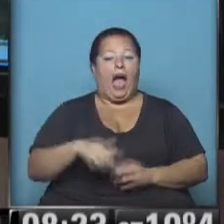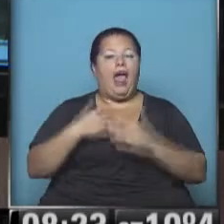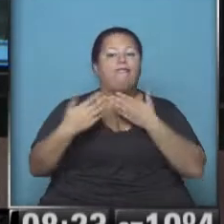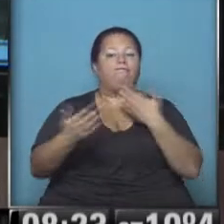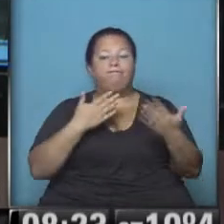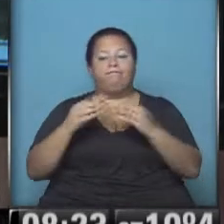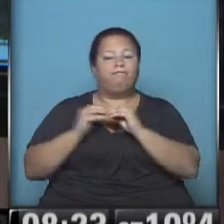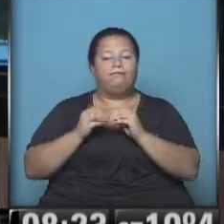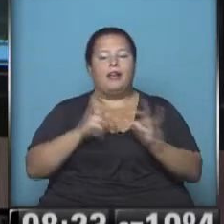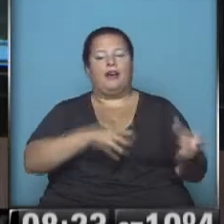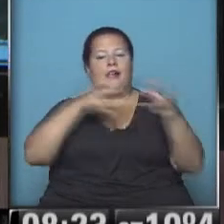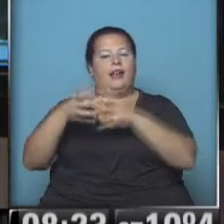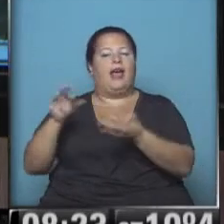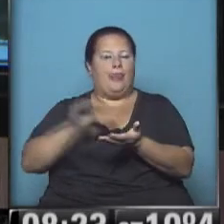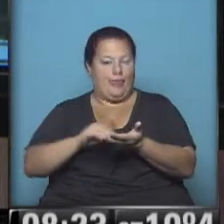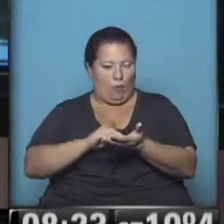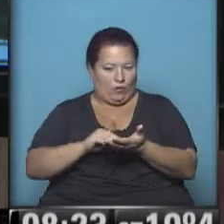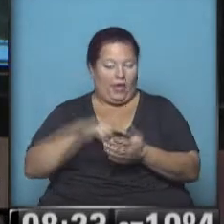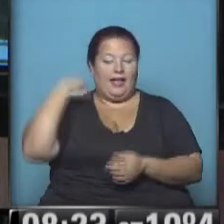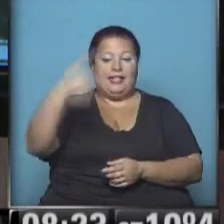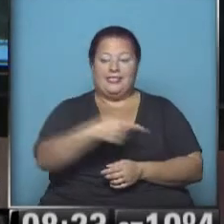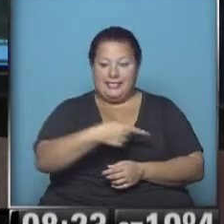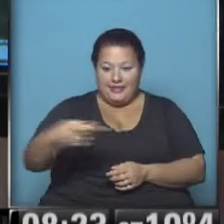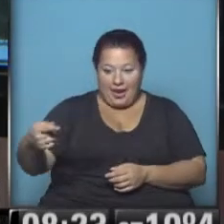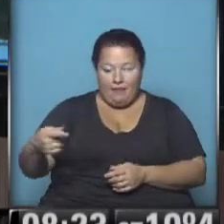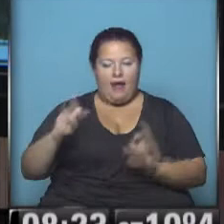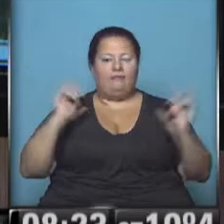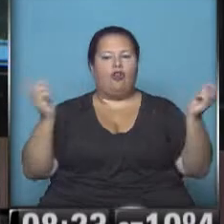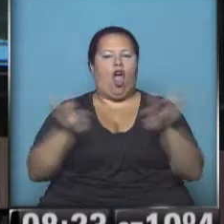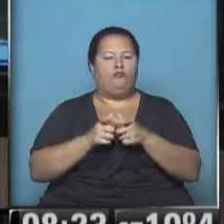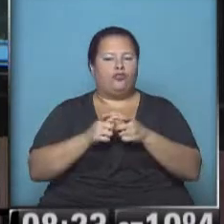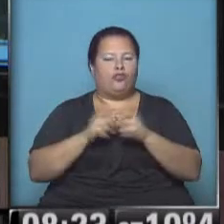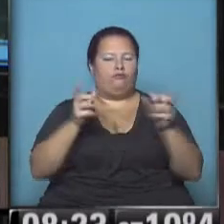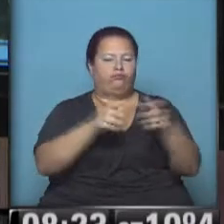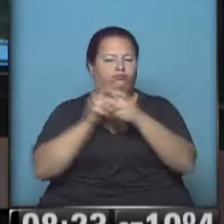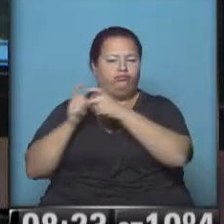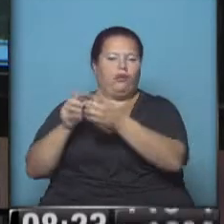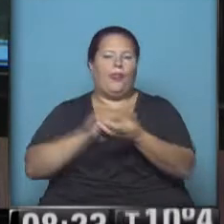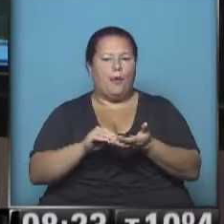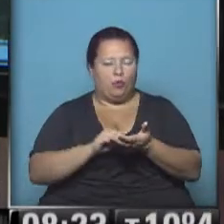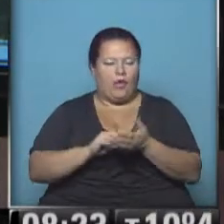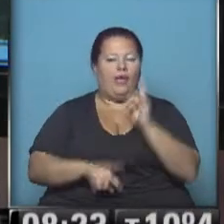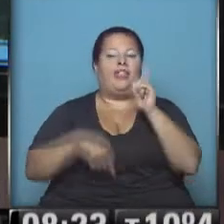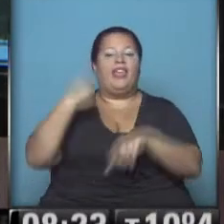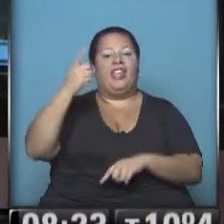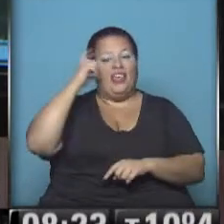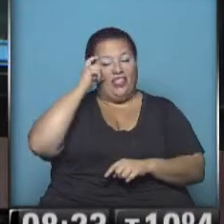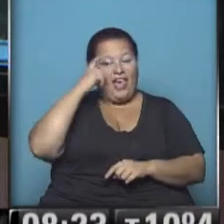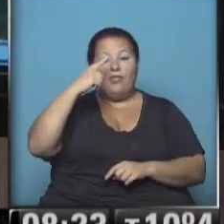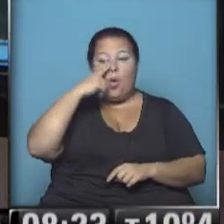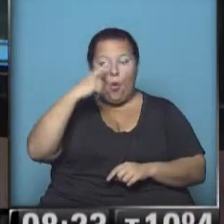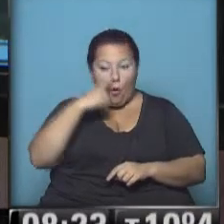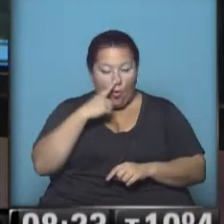pasa a la Cámara de Diputados. La próxima semana habrá plenario de comisiones en la Cámara de Diputados y el día 10 de